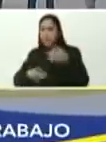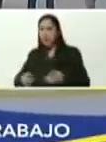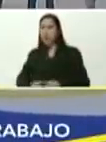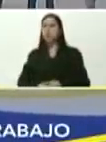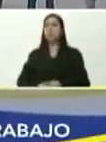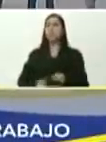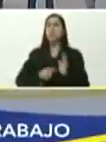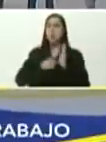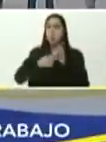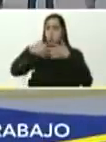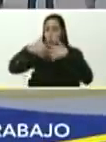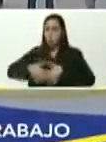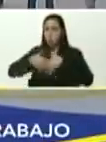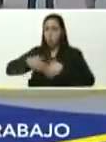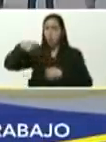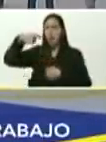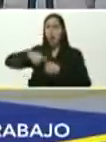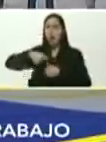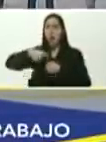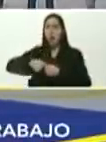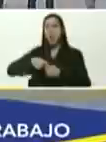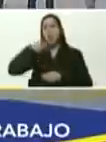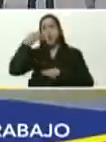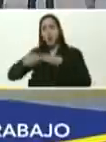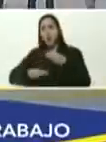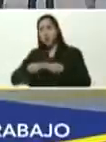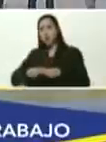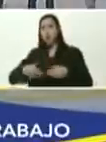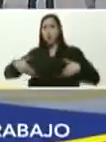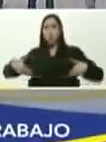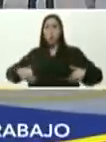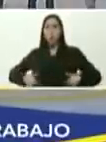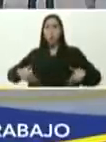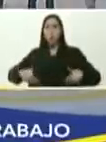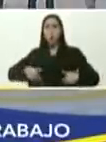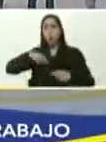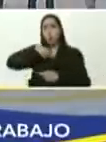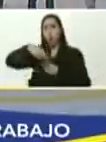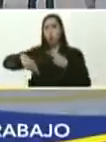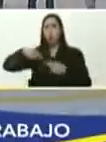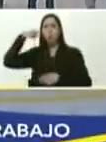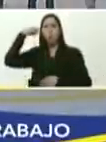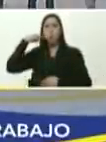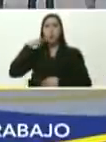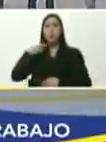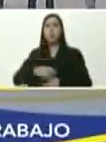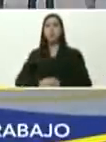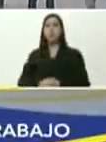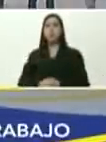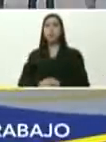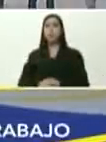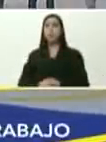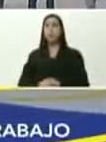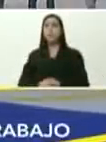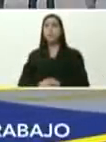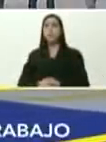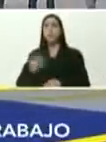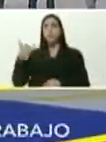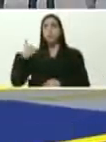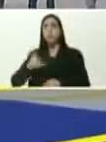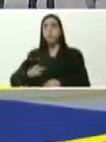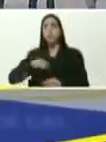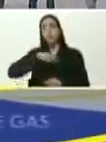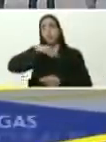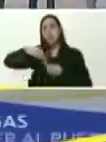de este llenadero de gas, hecho, con esfuerzo, de la revolución bolivariana, solo hay revolución,